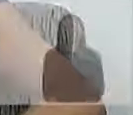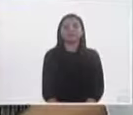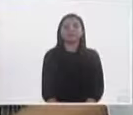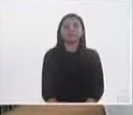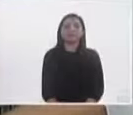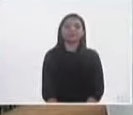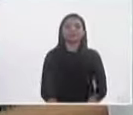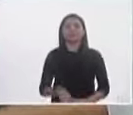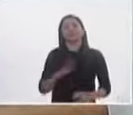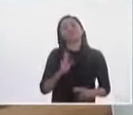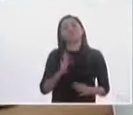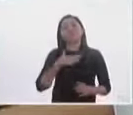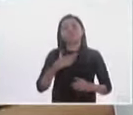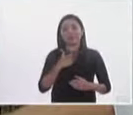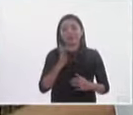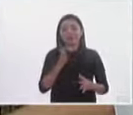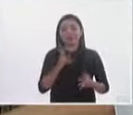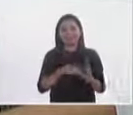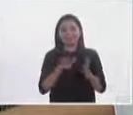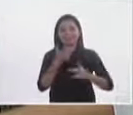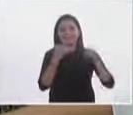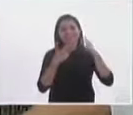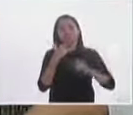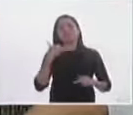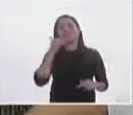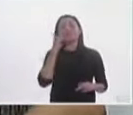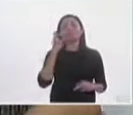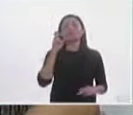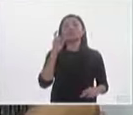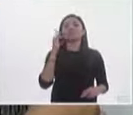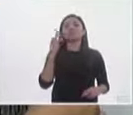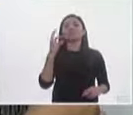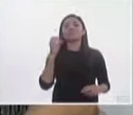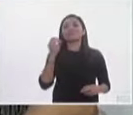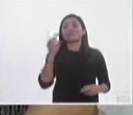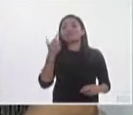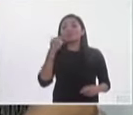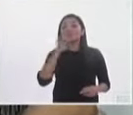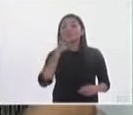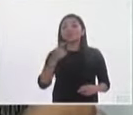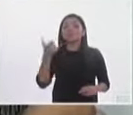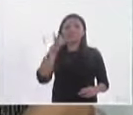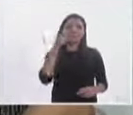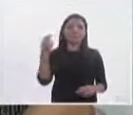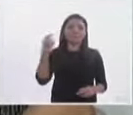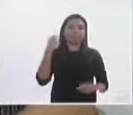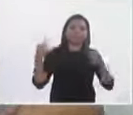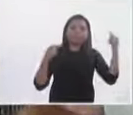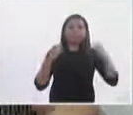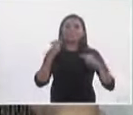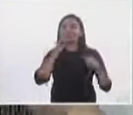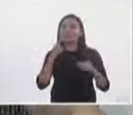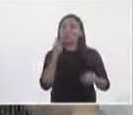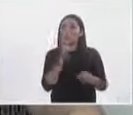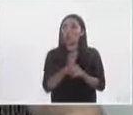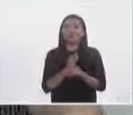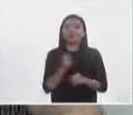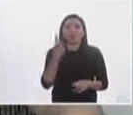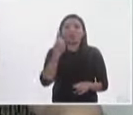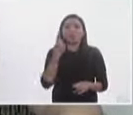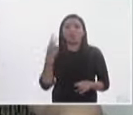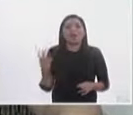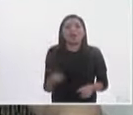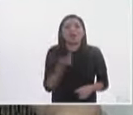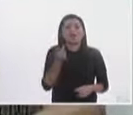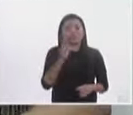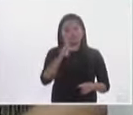Bueno pues ya estamos aquí de regreso treinta treinta cincuenta y tres cero siete ya estamos recibiendo sus llamadas más adelante le damos salida nos queda una pregunta